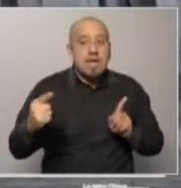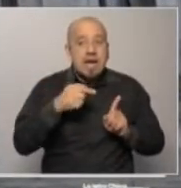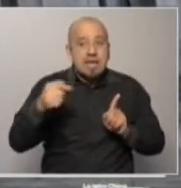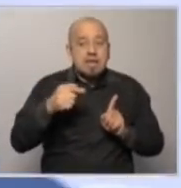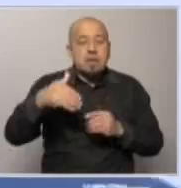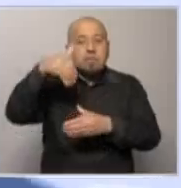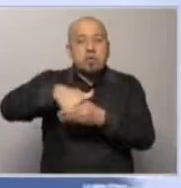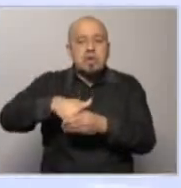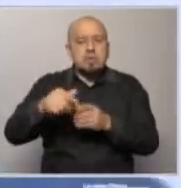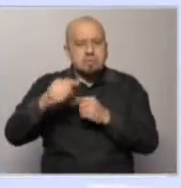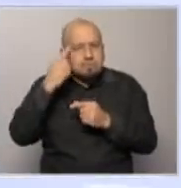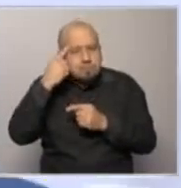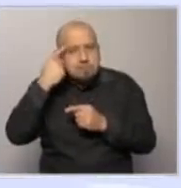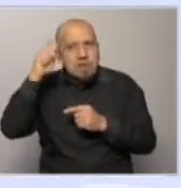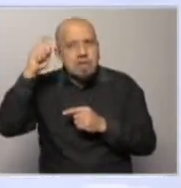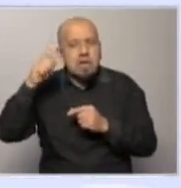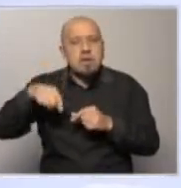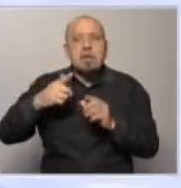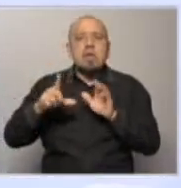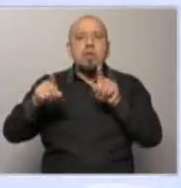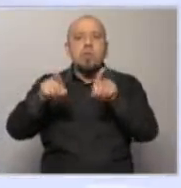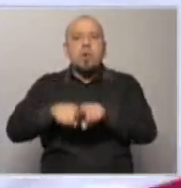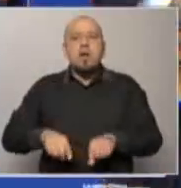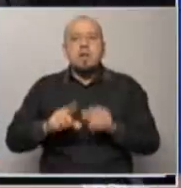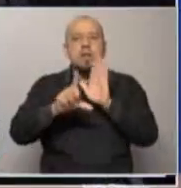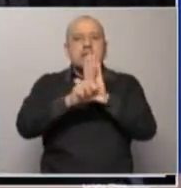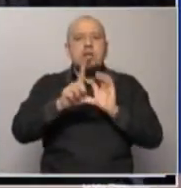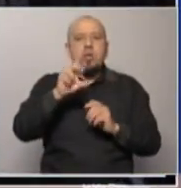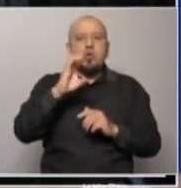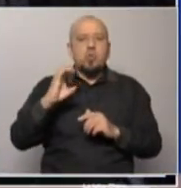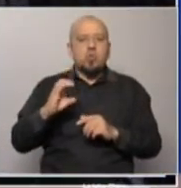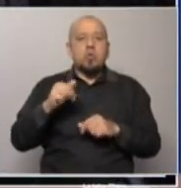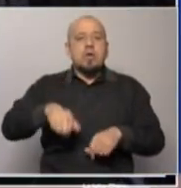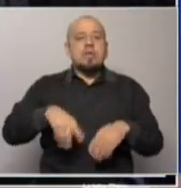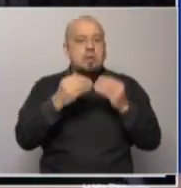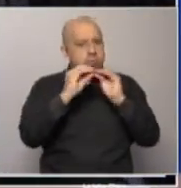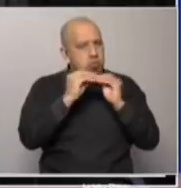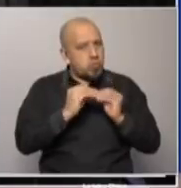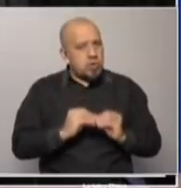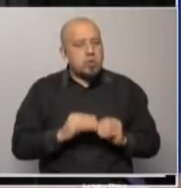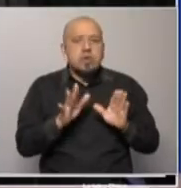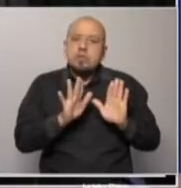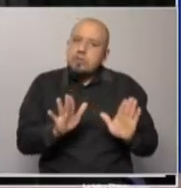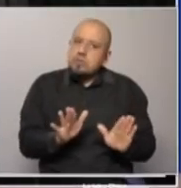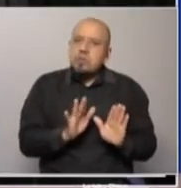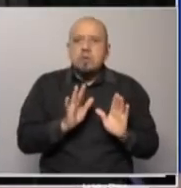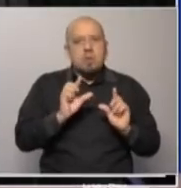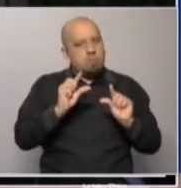diseñar una estrategia similar a la implementada con la Ley de Urgente Consideración. Este presupuesto es un presupuesto austero.